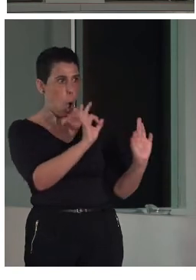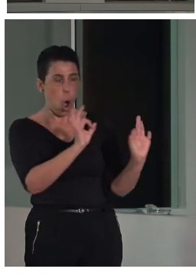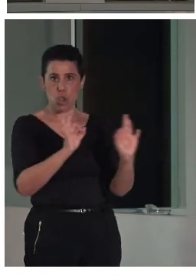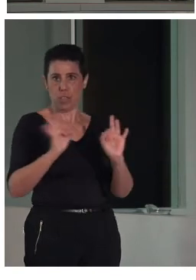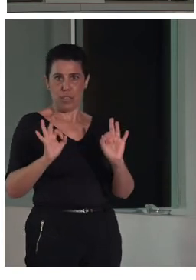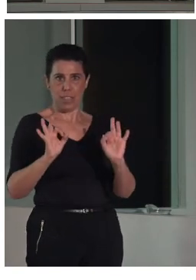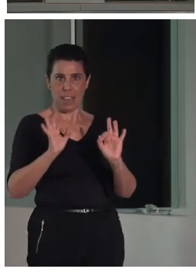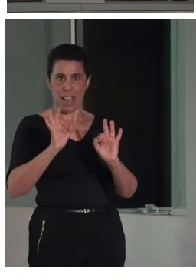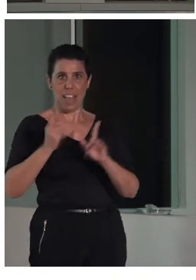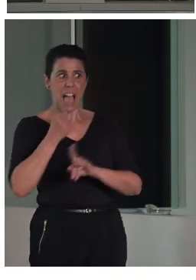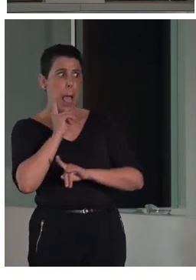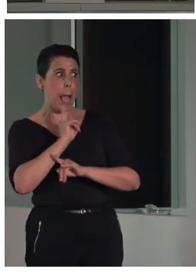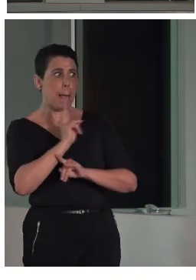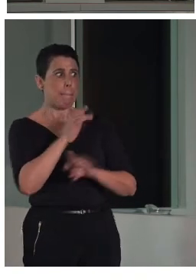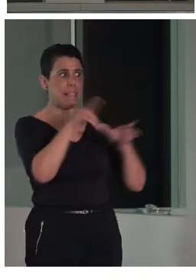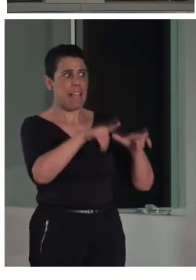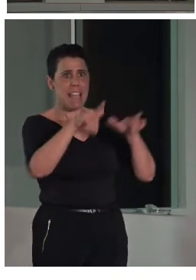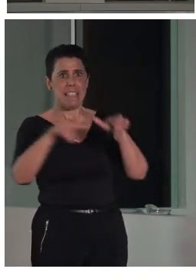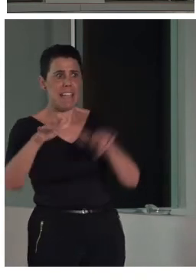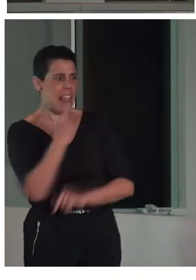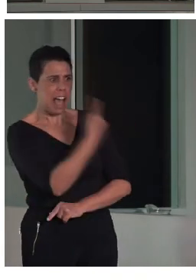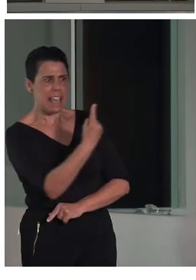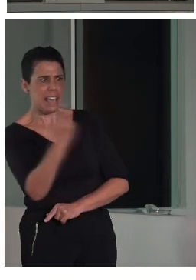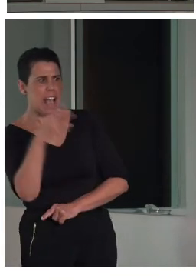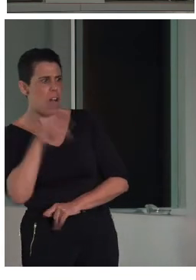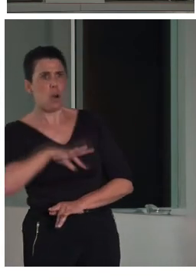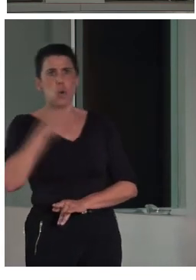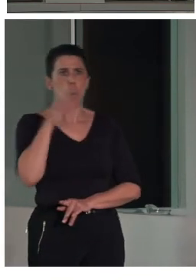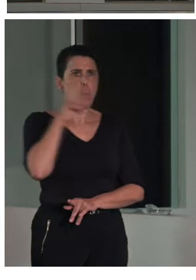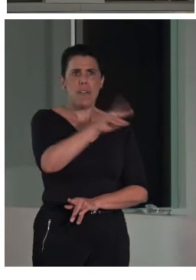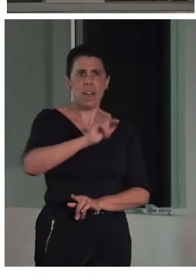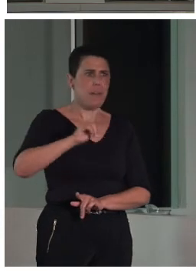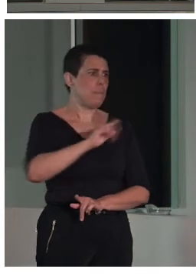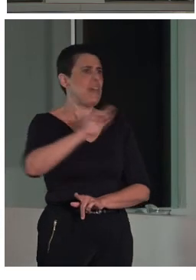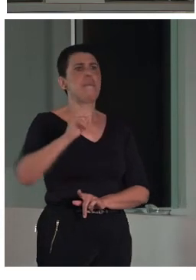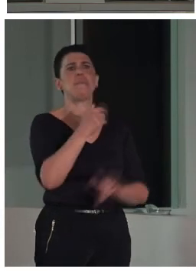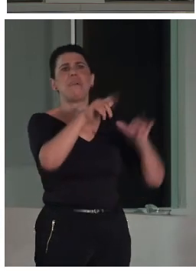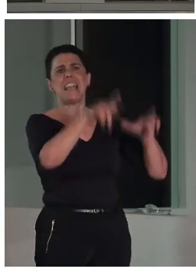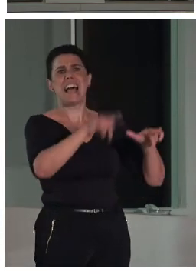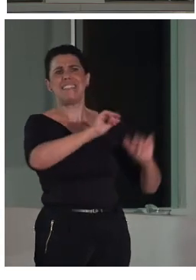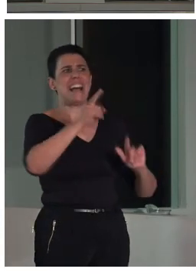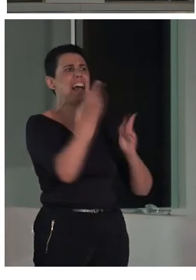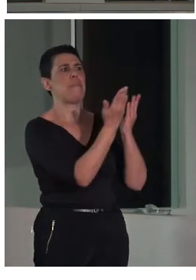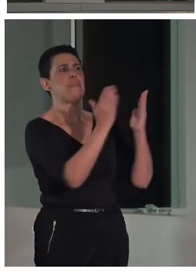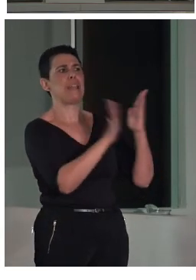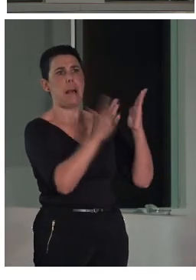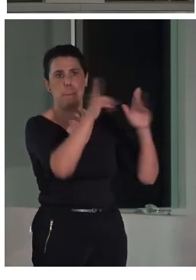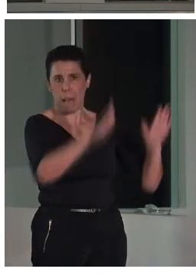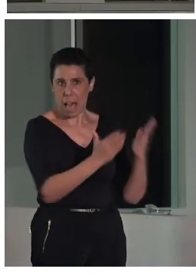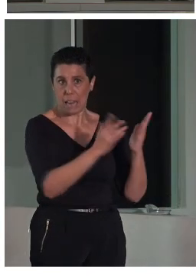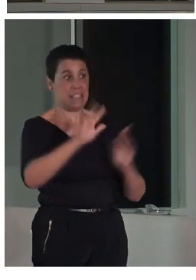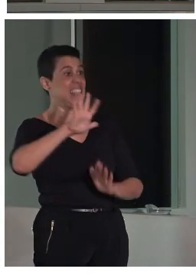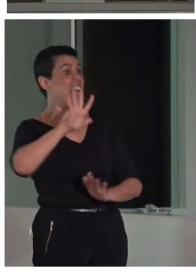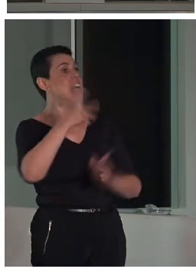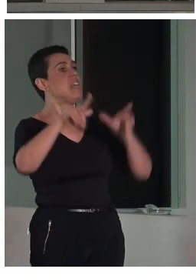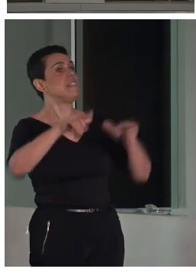de lo que se ve en cada una de las salas. En la sala 3 está el primer piso del retablo, en la sala 4 puedes ver el segundo, en la sala 5